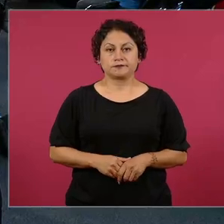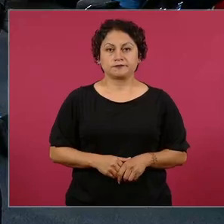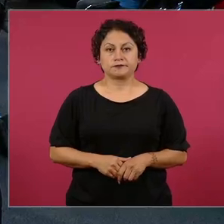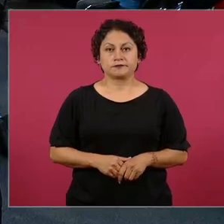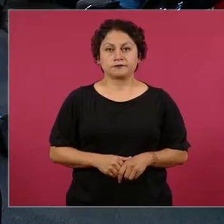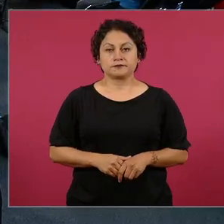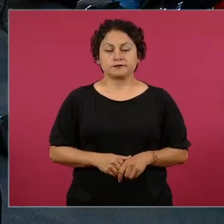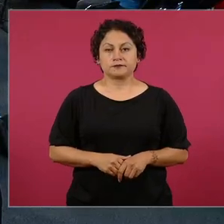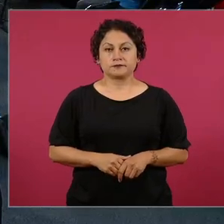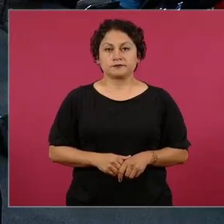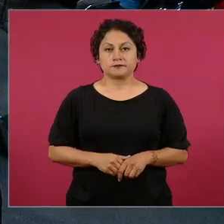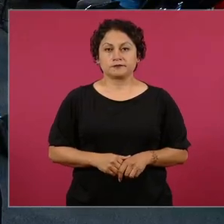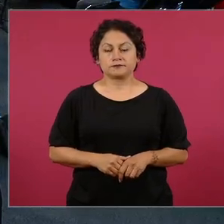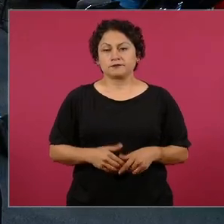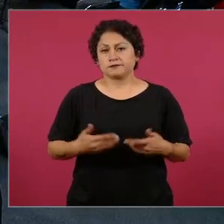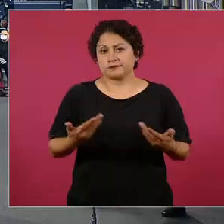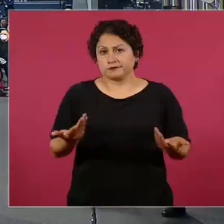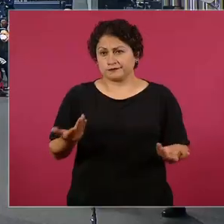entonces